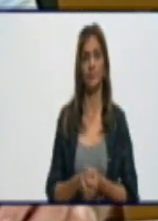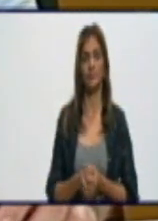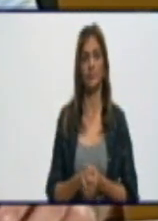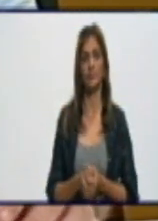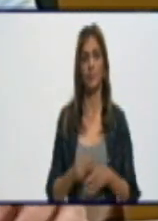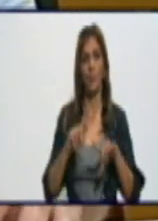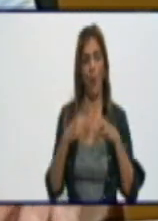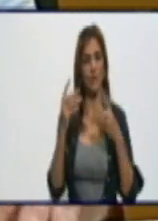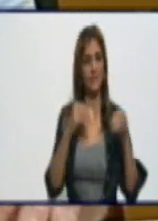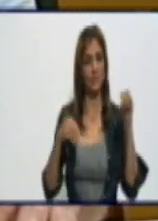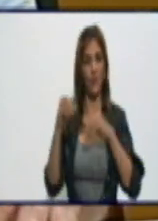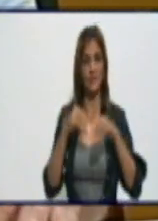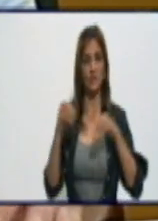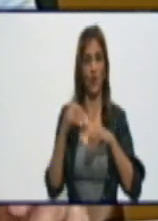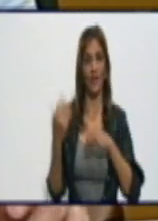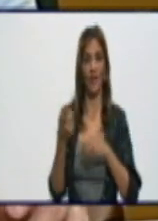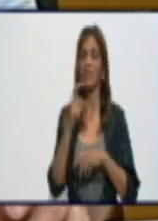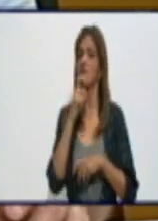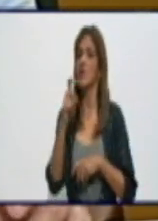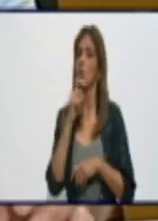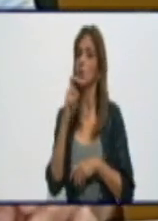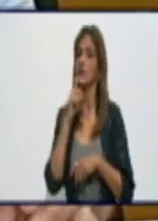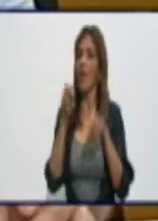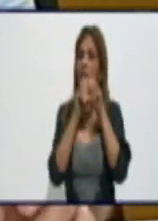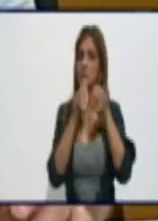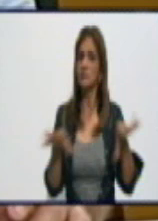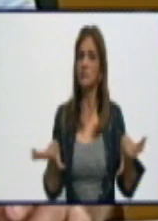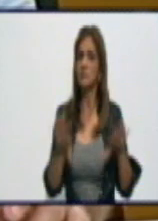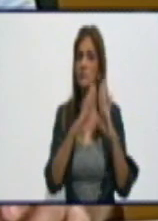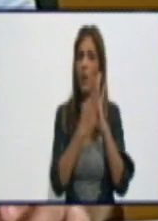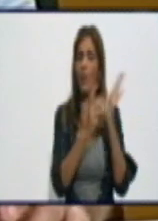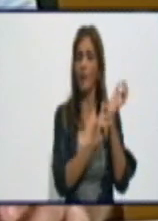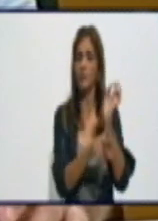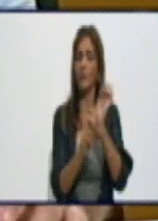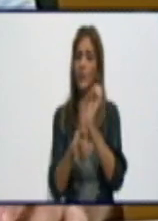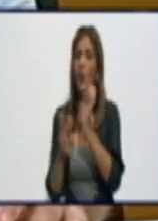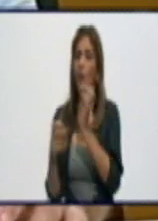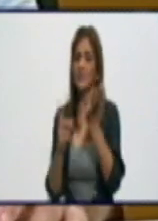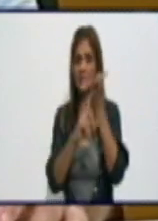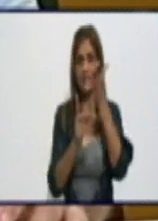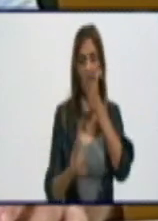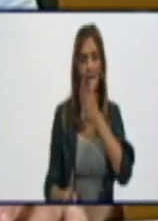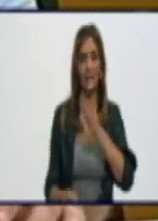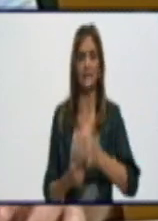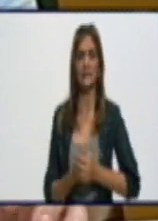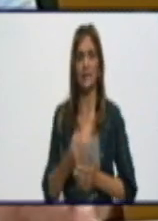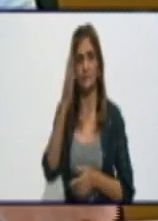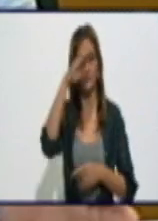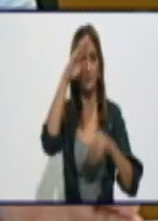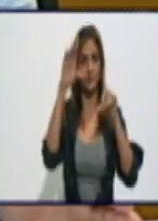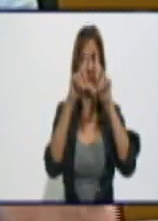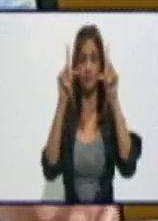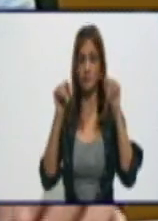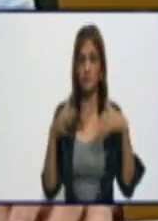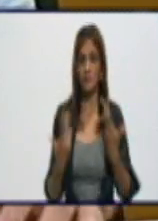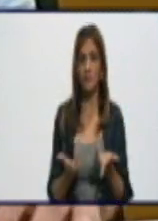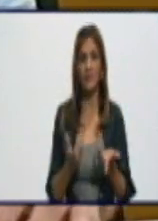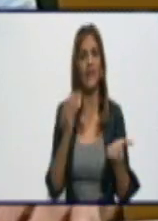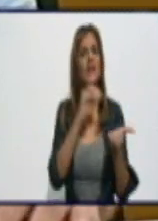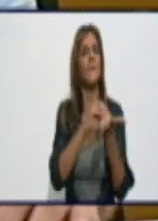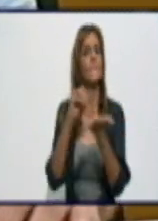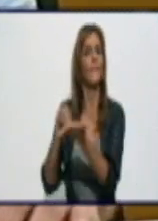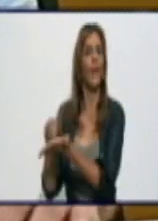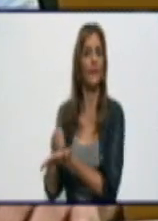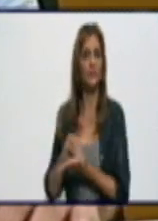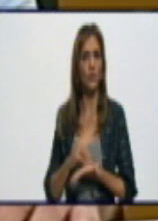donde el país implementó un sistema de bloque para la afectación, que lo tenemos implementado en